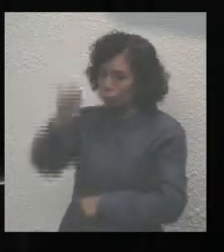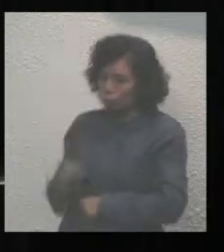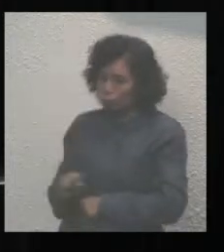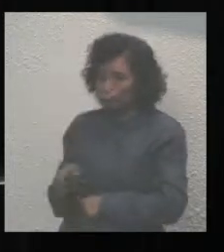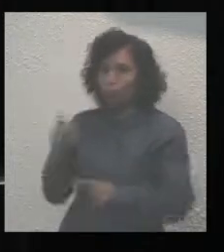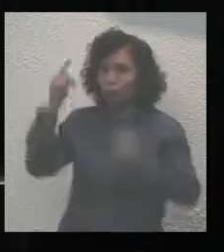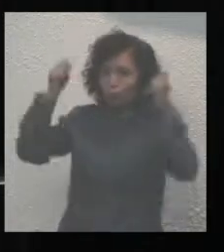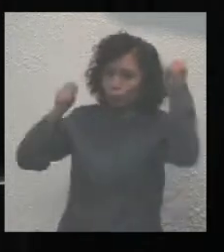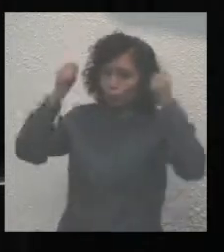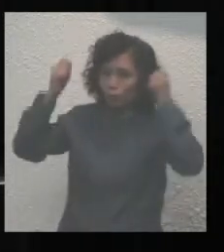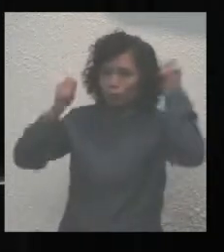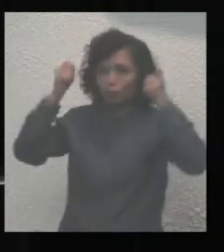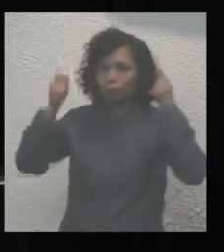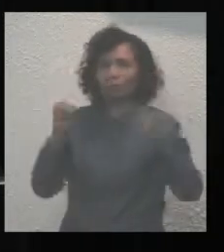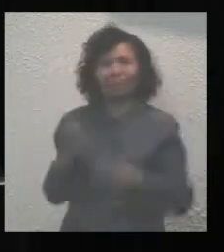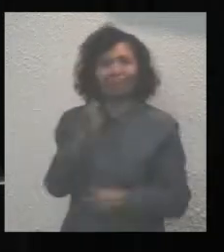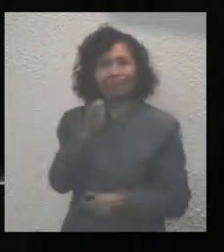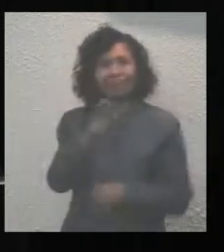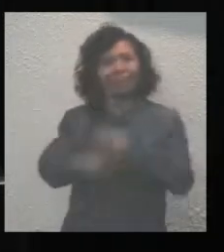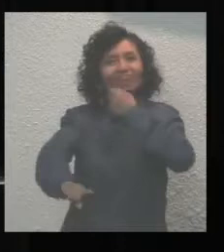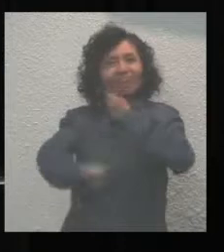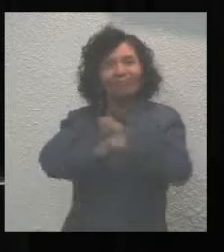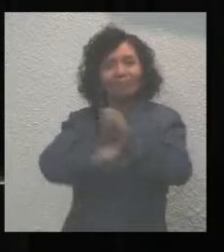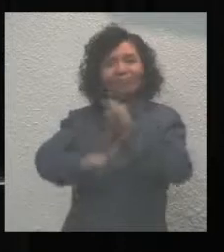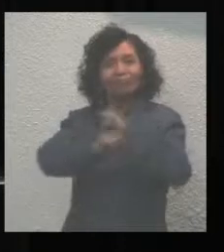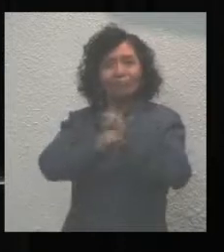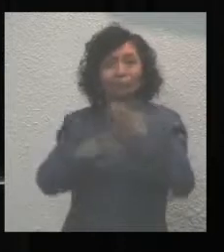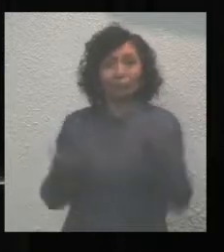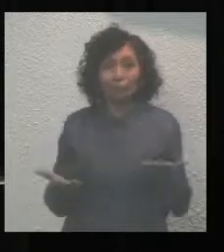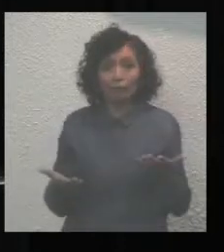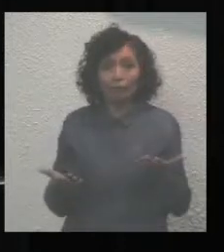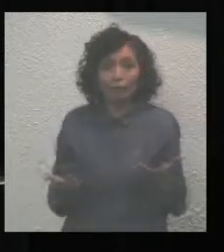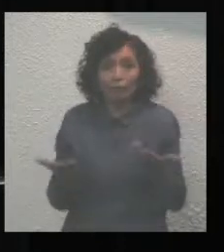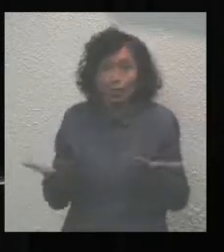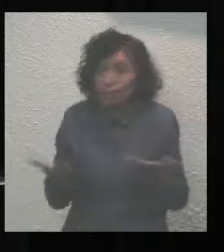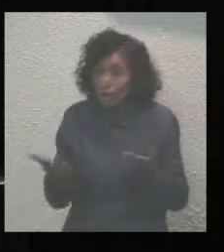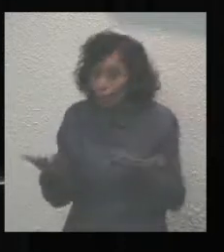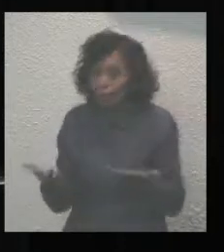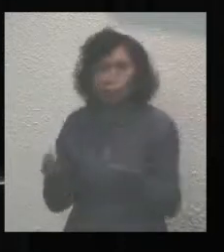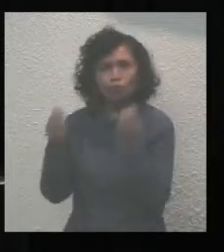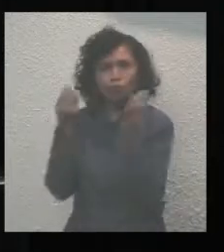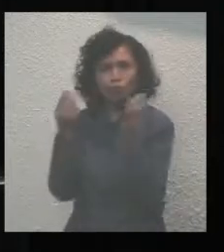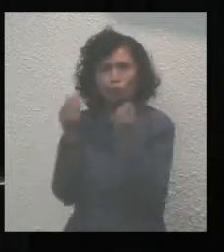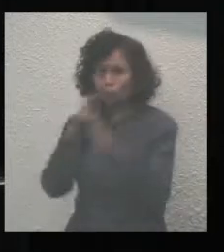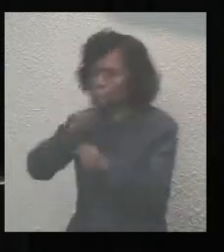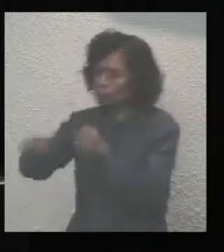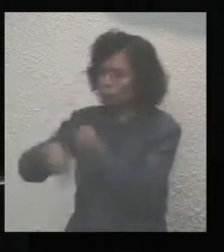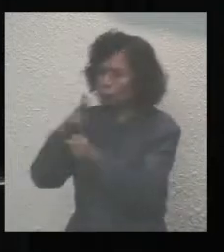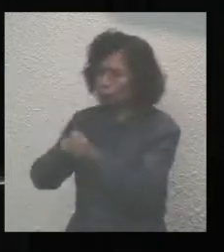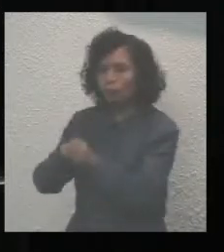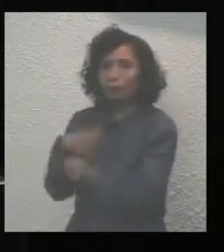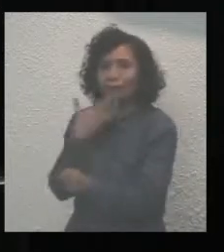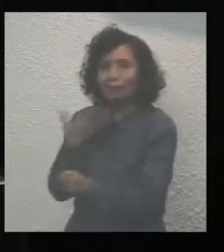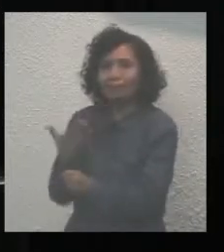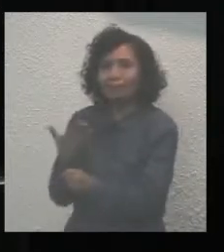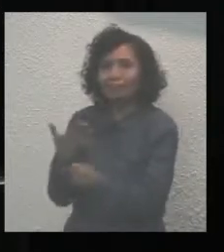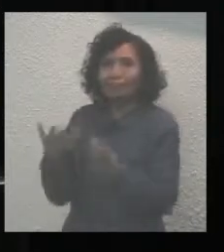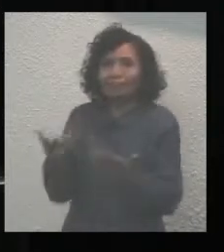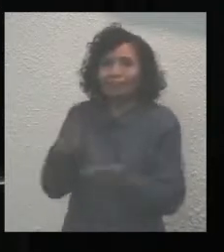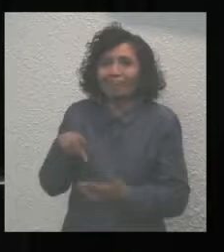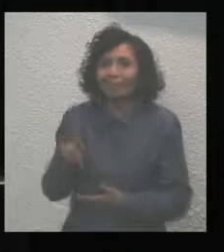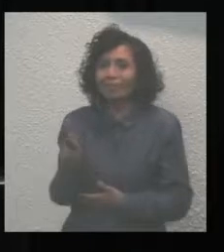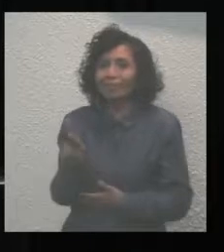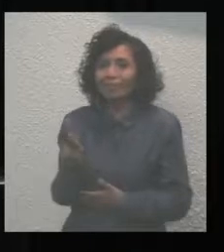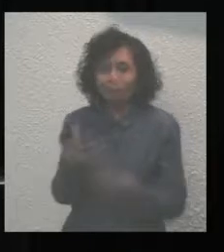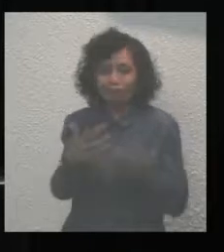del sur, que con todas sus valiosas riquezas naturales y culturales, vio pasar las inversiones